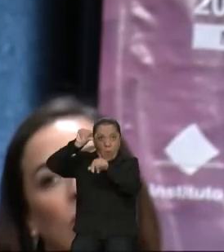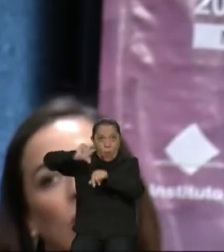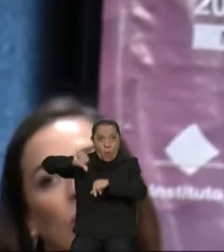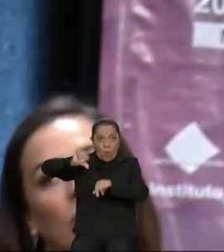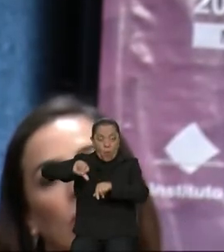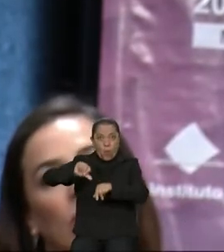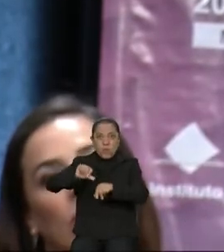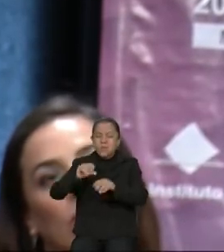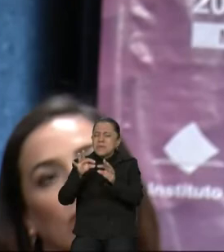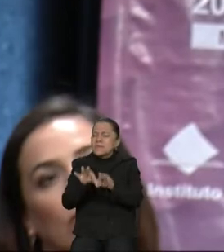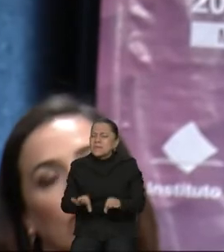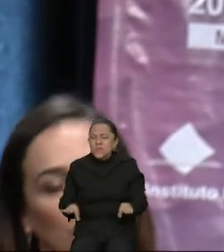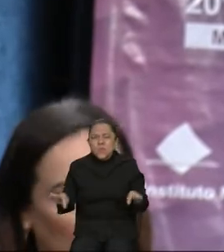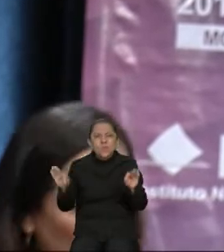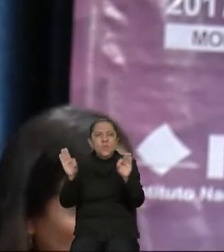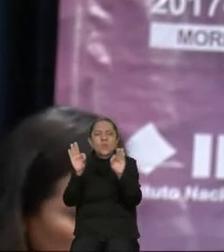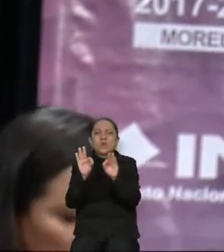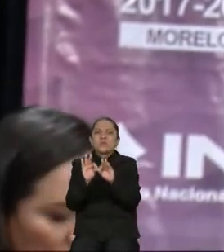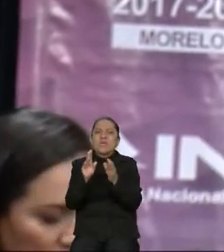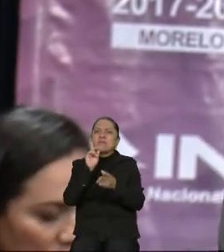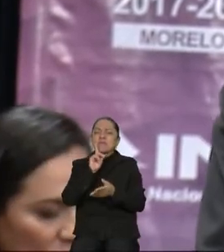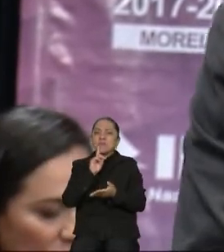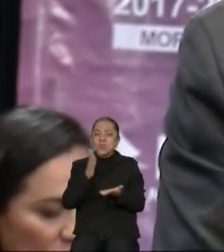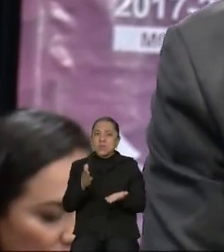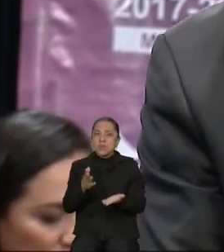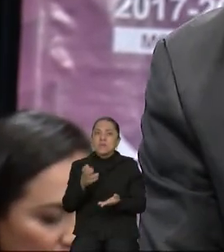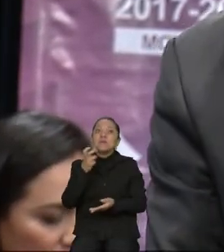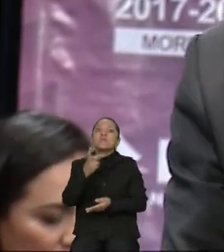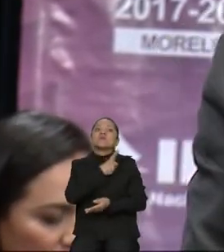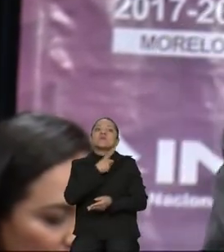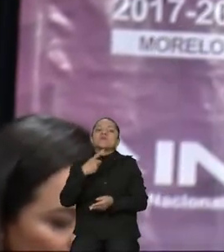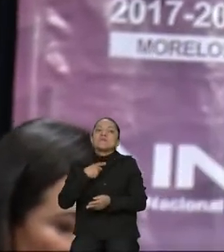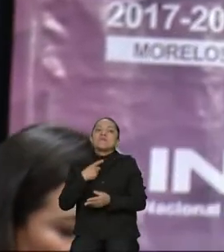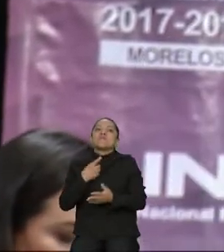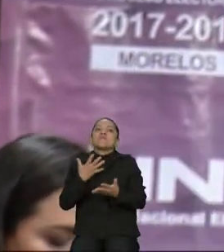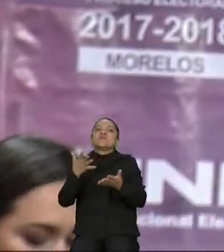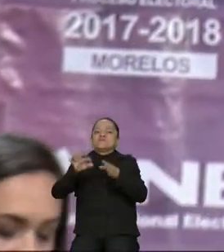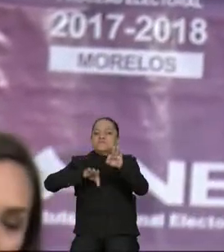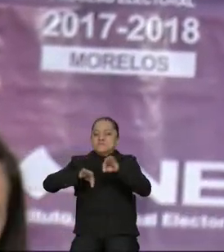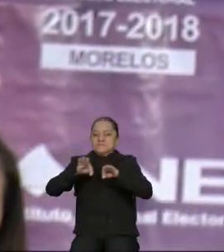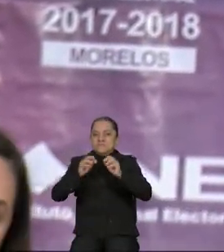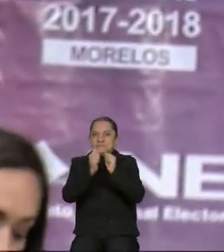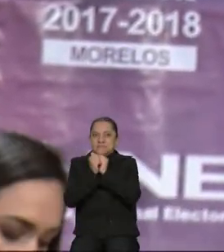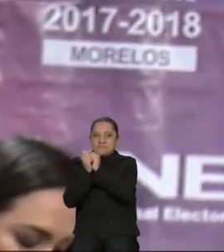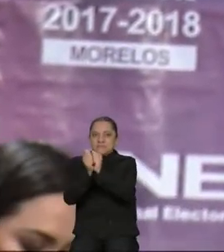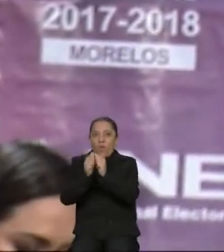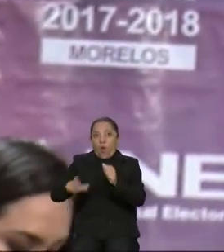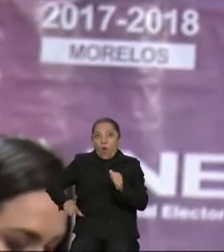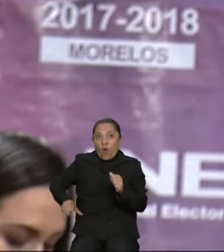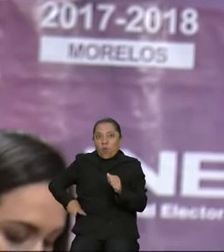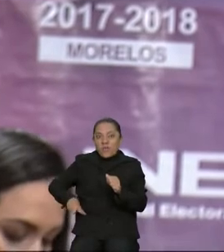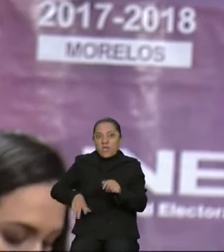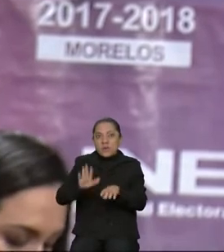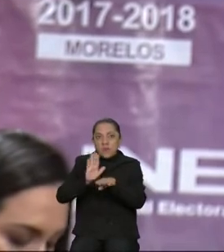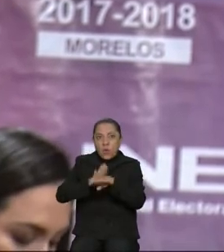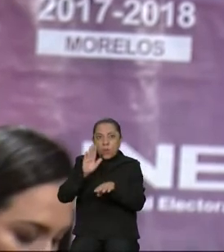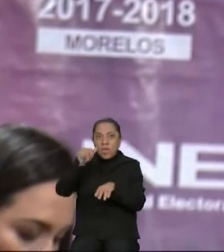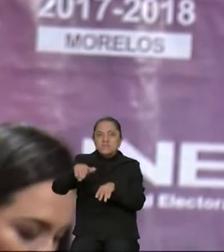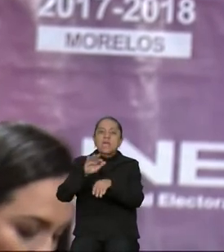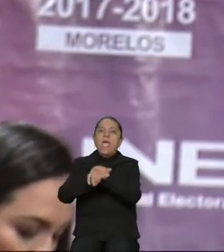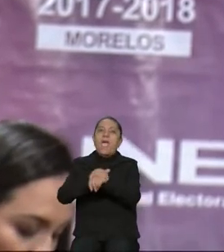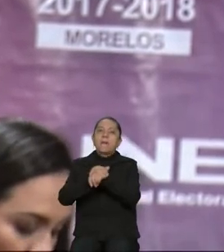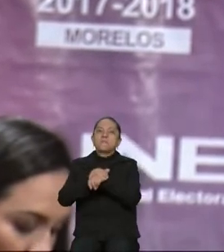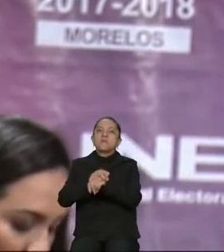importante. Entonces, tenemos que actuar con el gobierno, más que nada con nuestro gran amigo Rodrigo Galloso